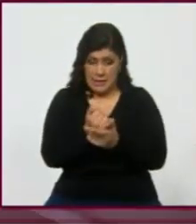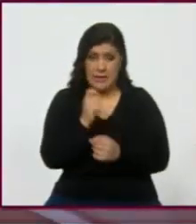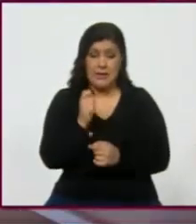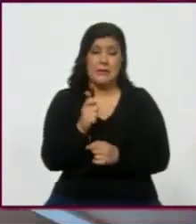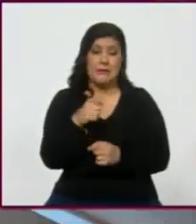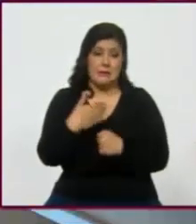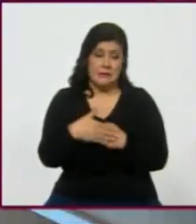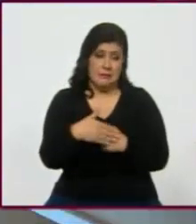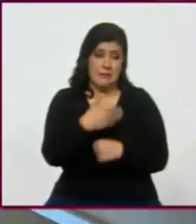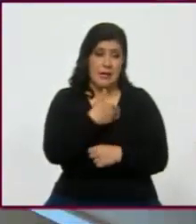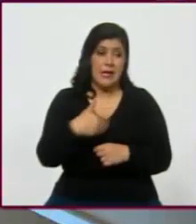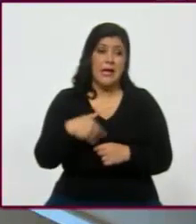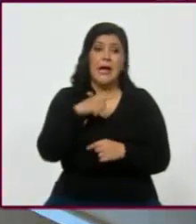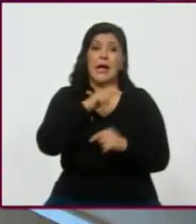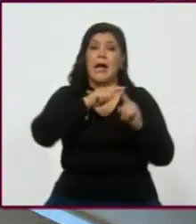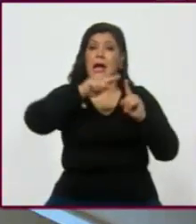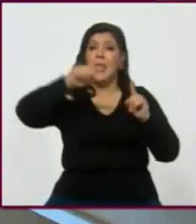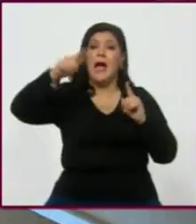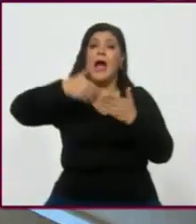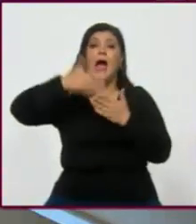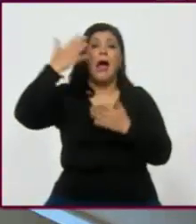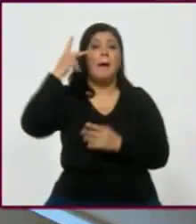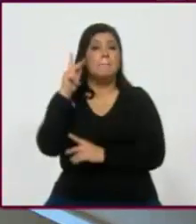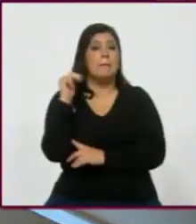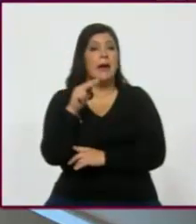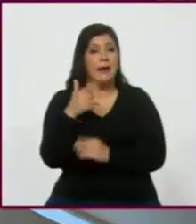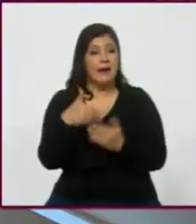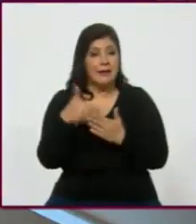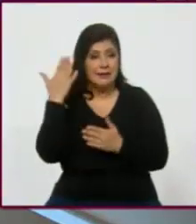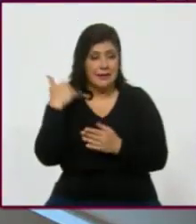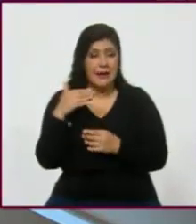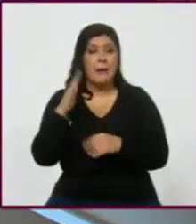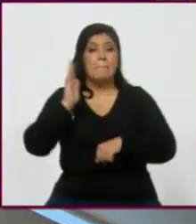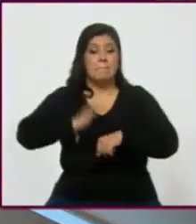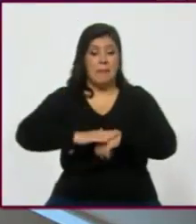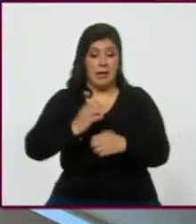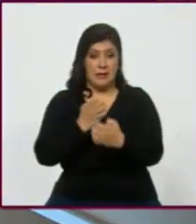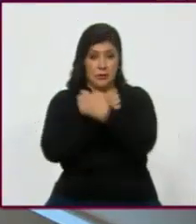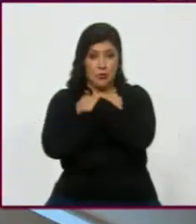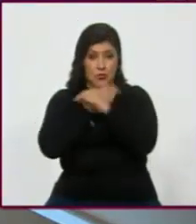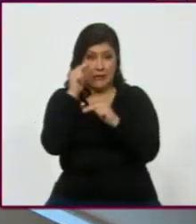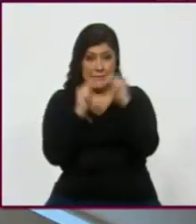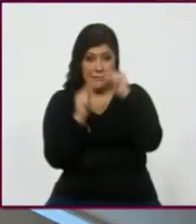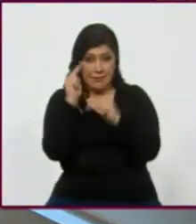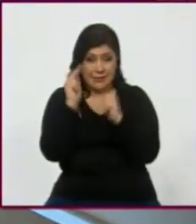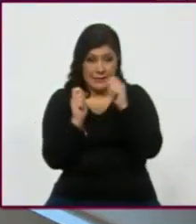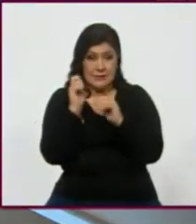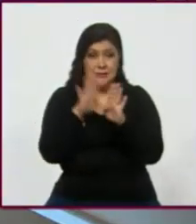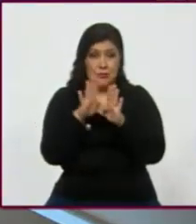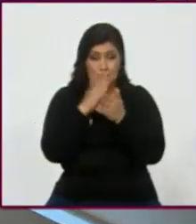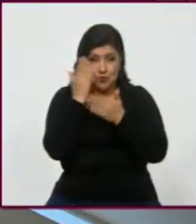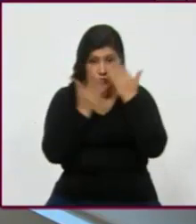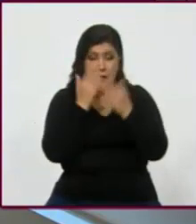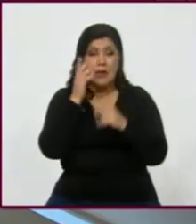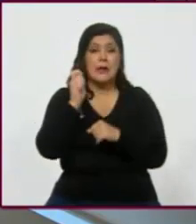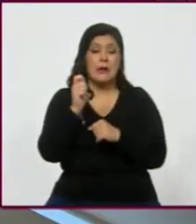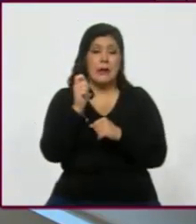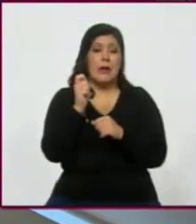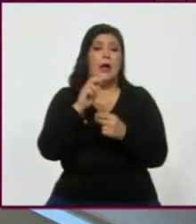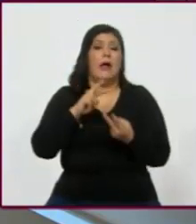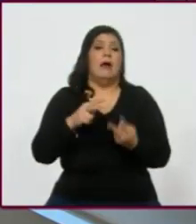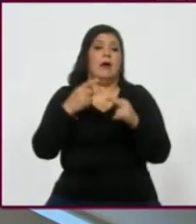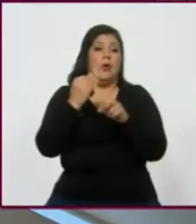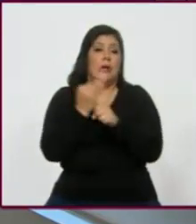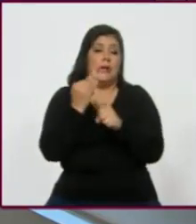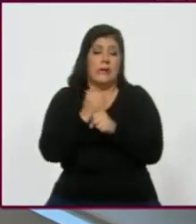es el que tenía el PAN. Eso de mayor escolaridad, que ahora ve, y el Acción Nacional, o bueno, Ricardo